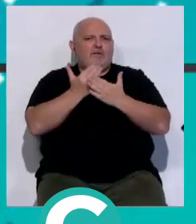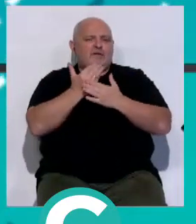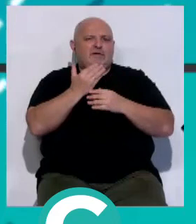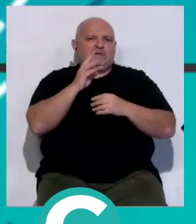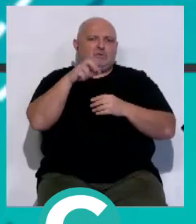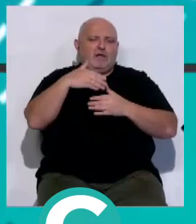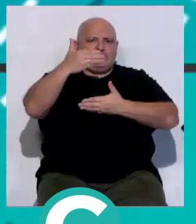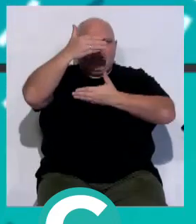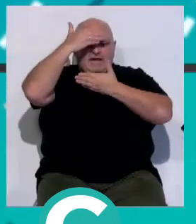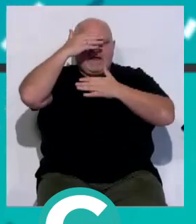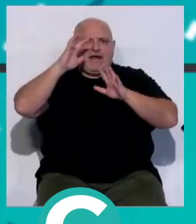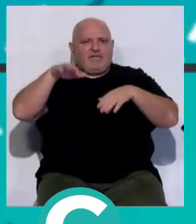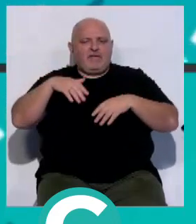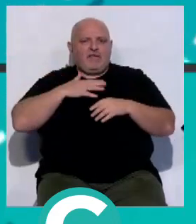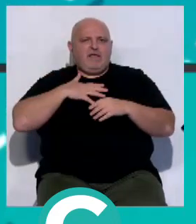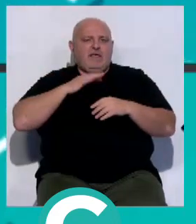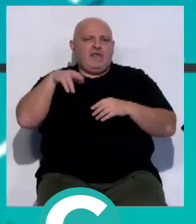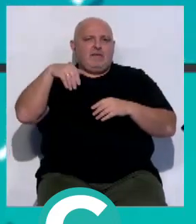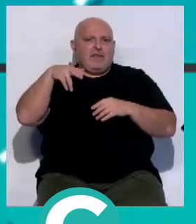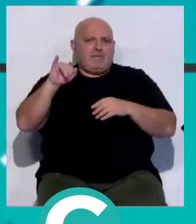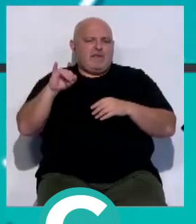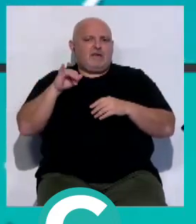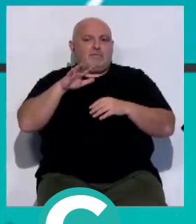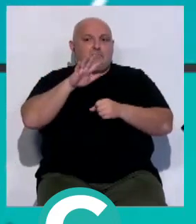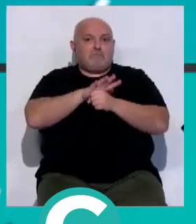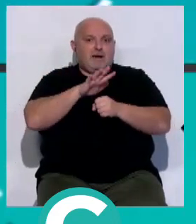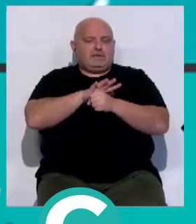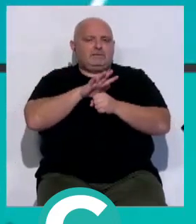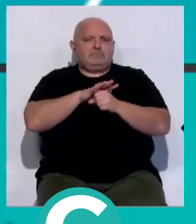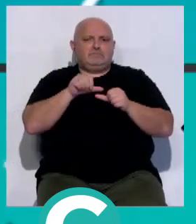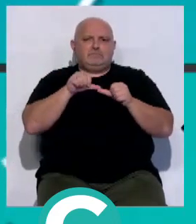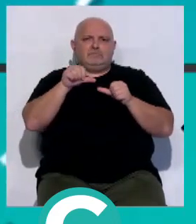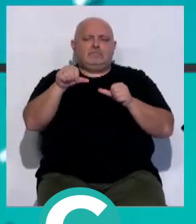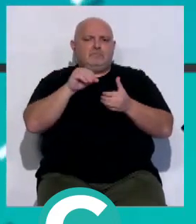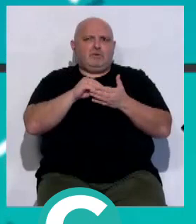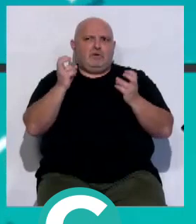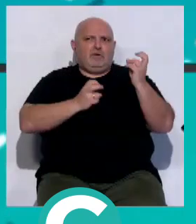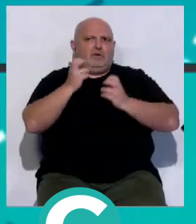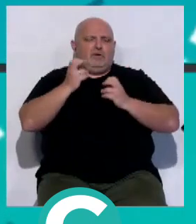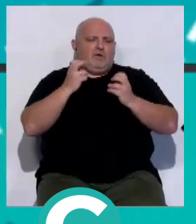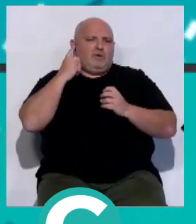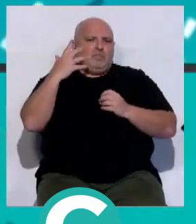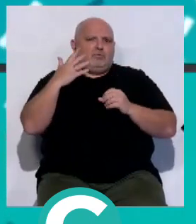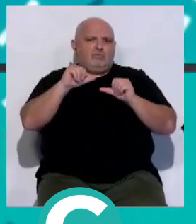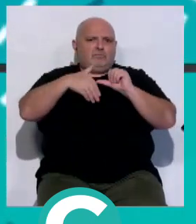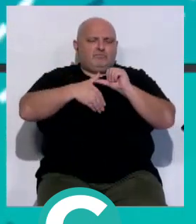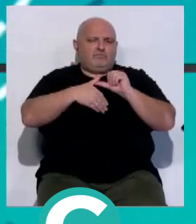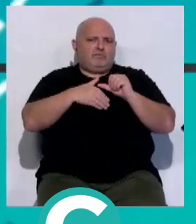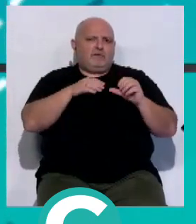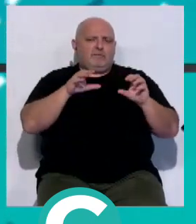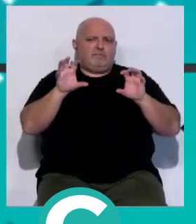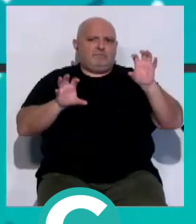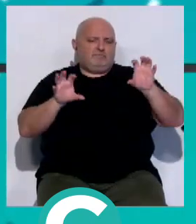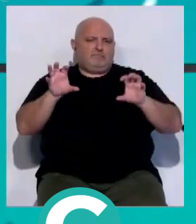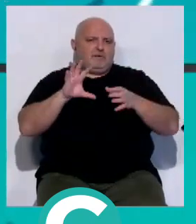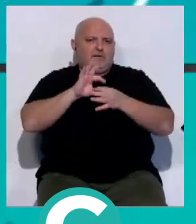Tetuán, en Tánger, en Cádiz y en Miami. Desde este martes participarán destacados periodistas y escritores hispanos y de ambos lados